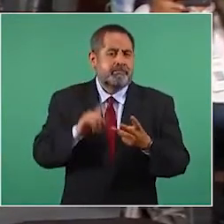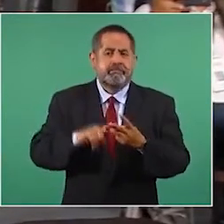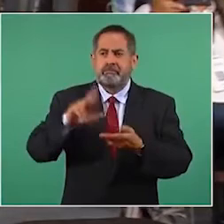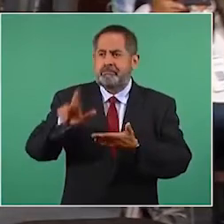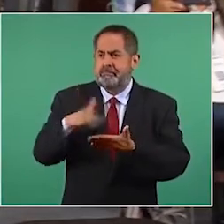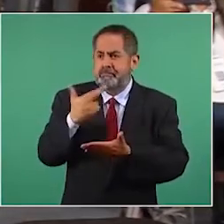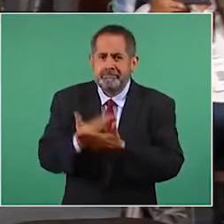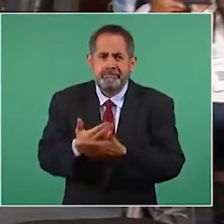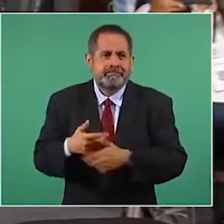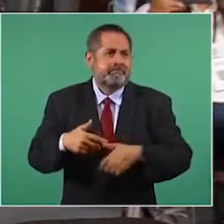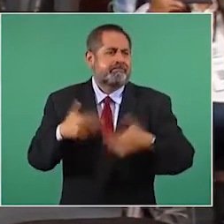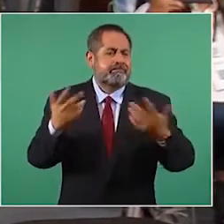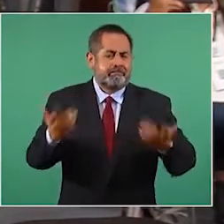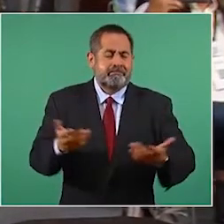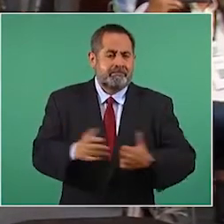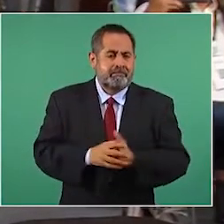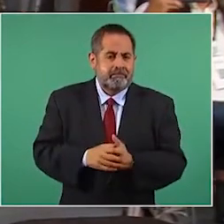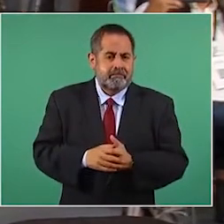Reynosa.